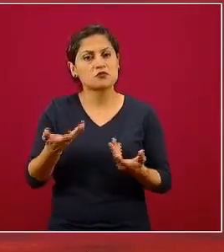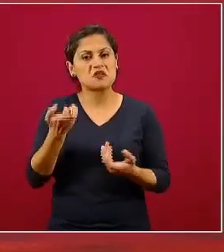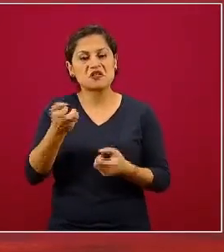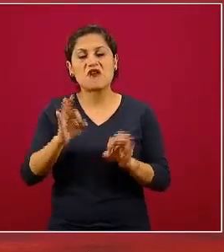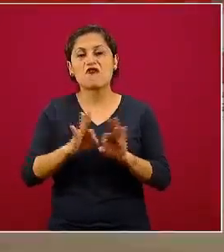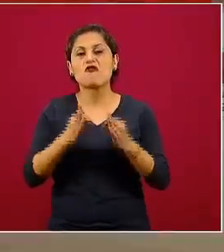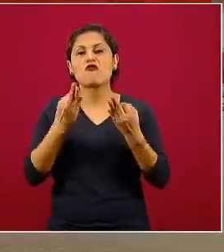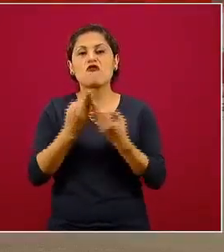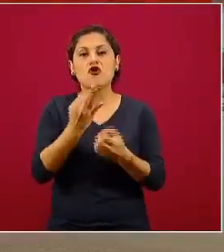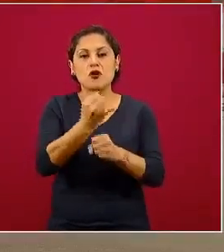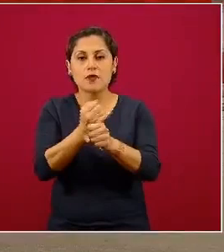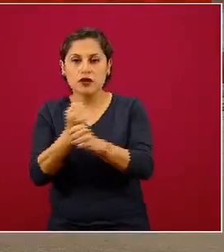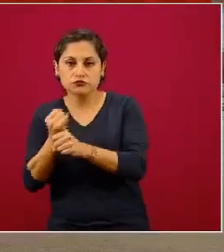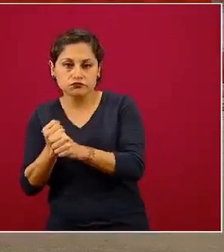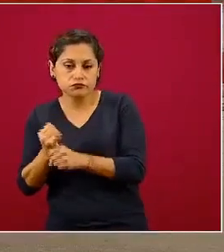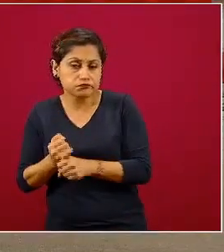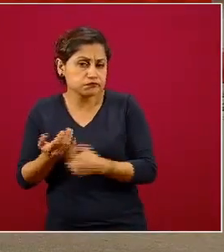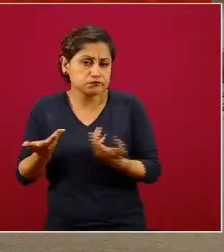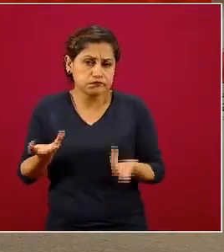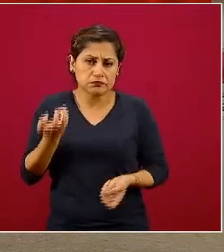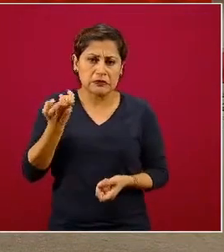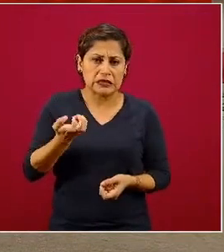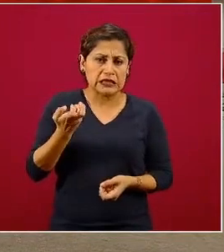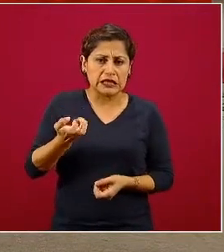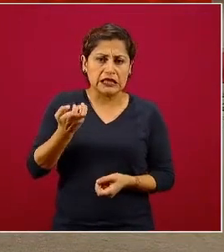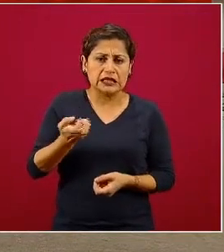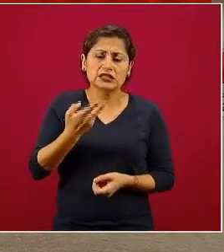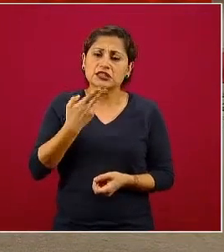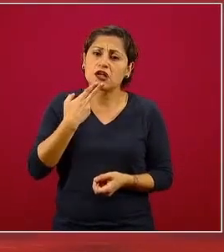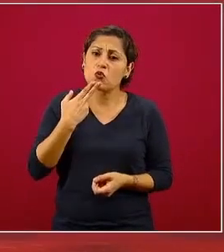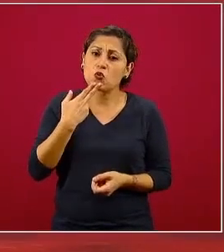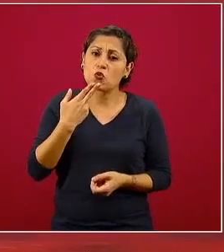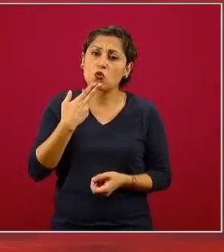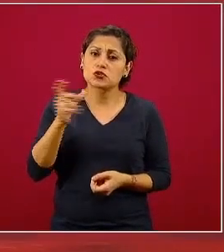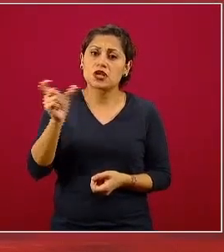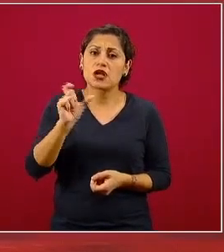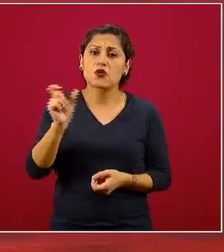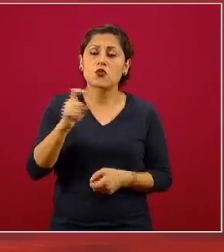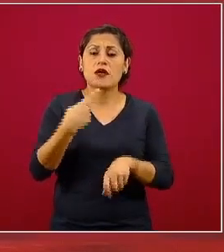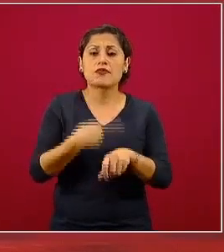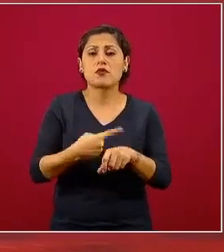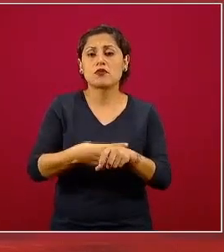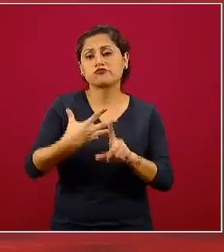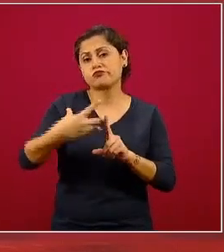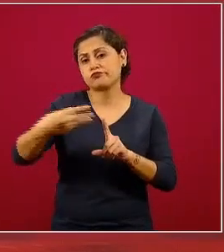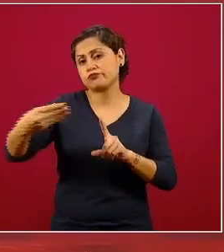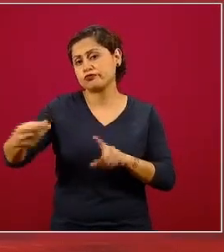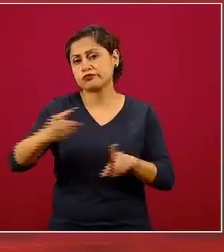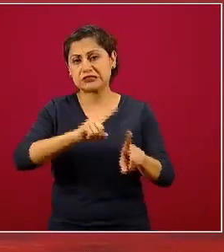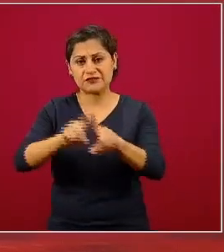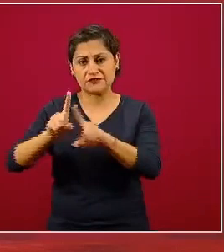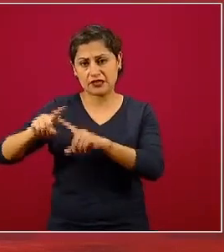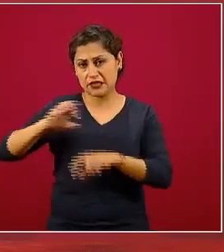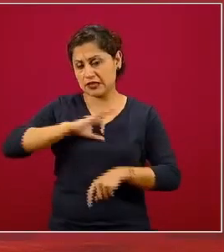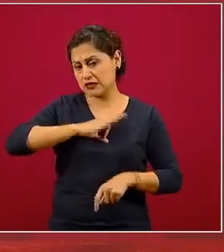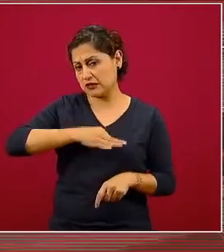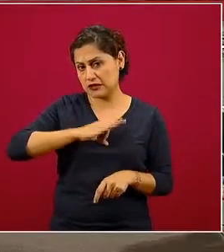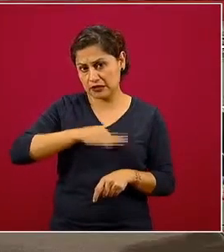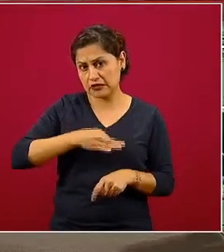y la metodología es una metodología muy comúnmente utilizada en la epidemiología de las enfermedades infecciosas, en la